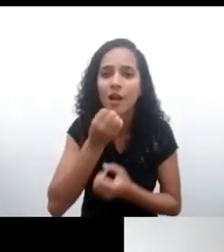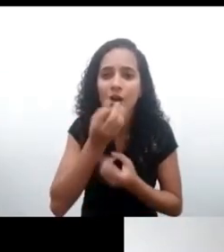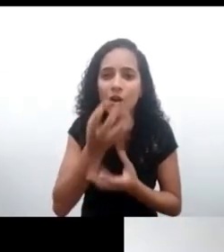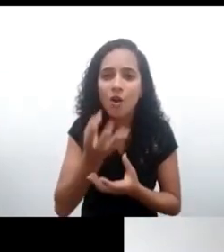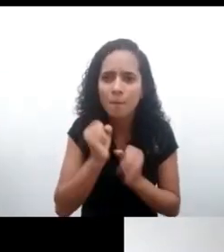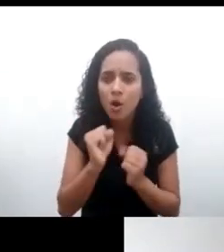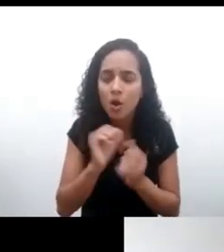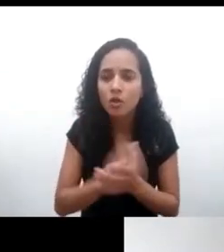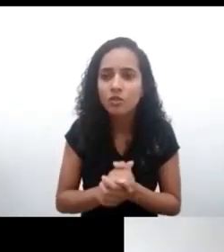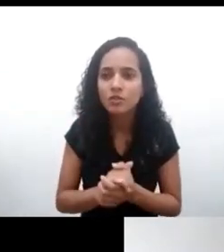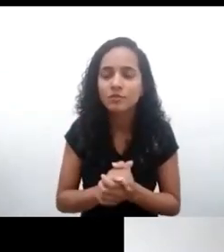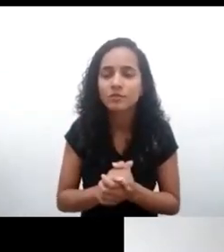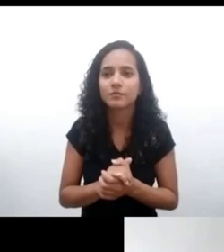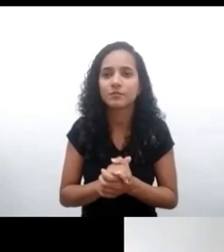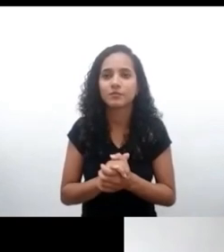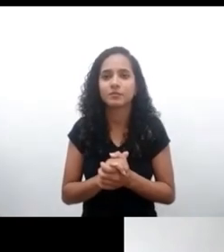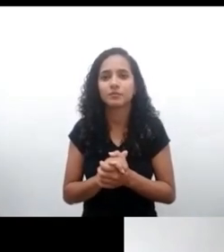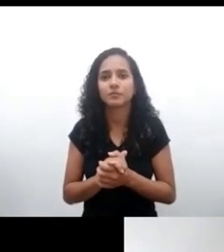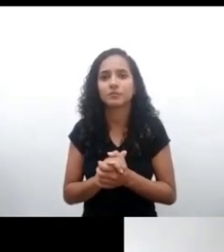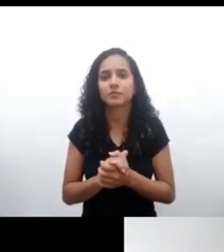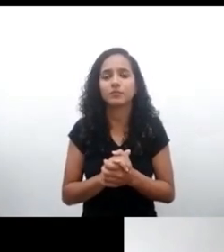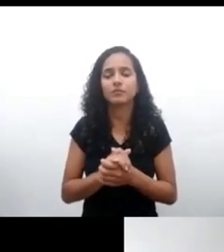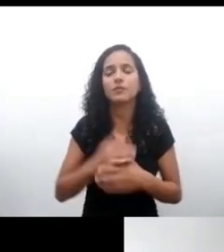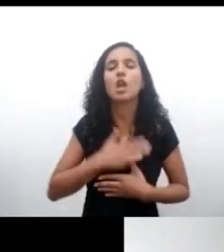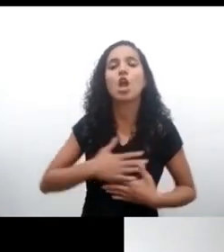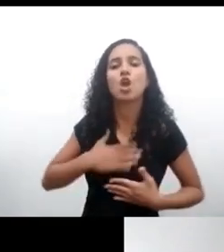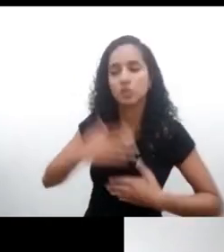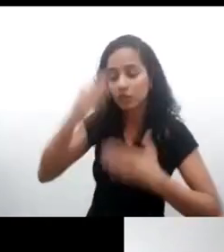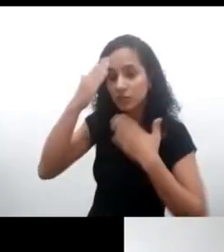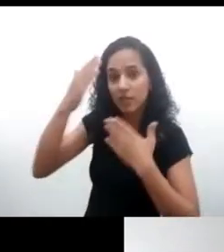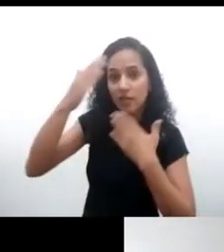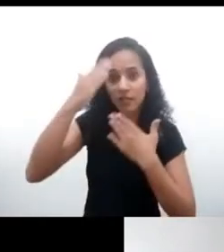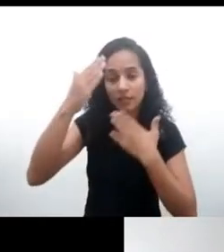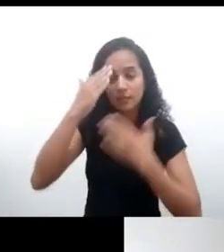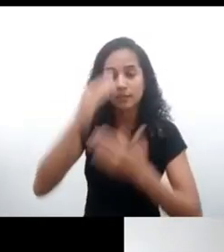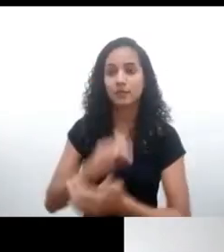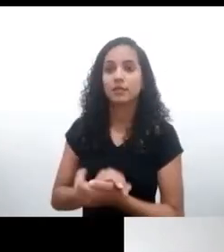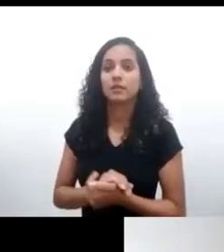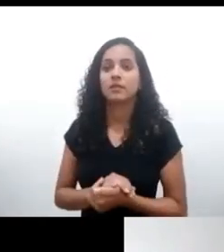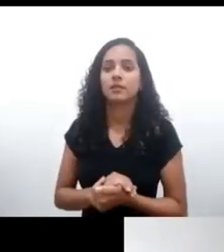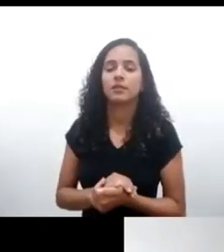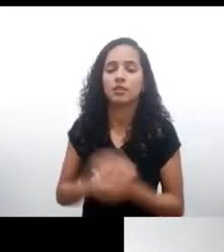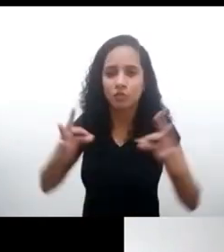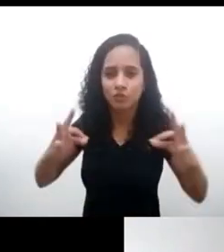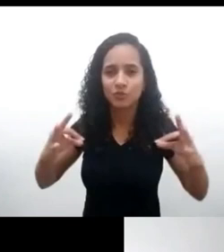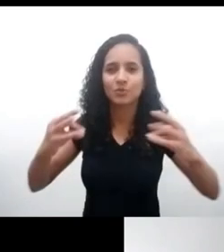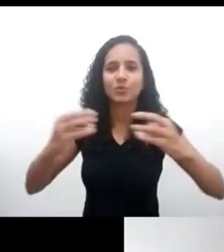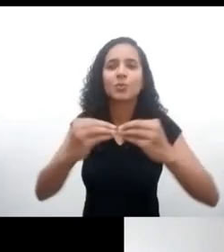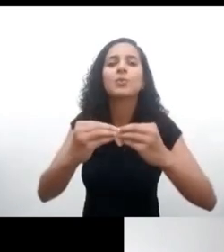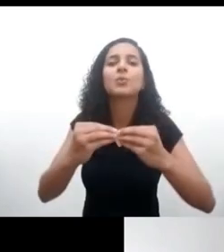Agradecer absolutamente este espacio, alentar a que sigan y como intercambiaba recién en un chat